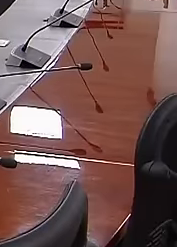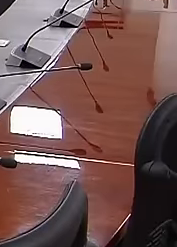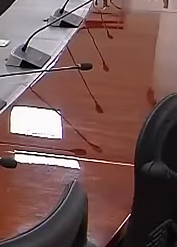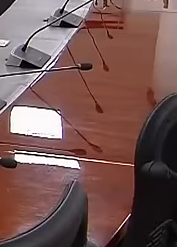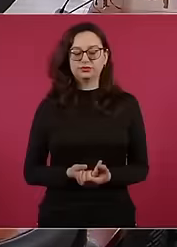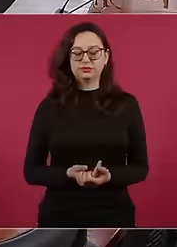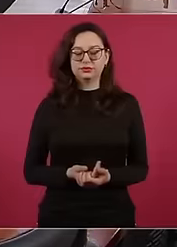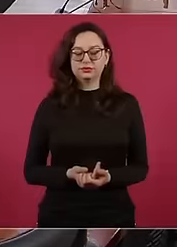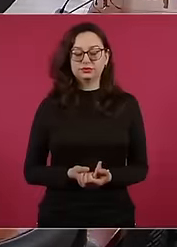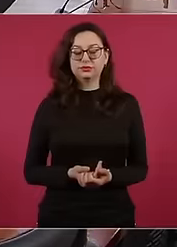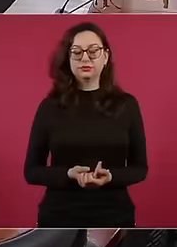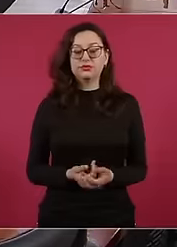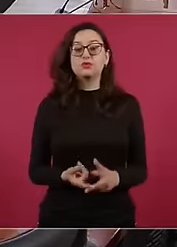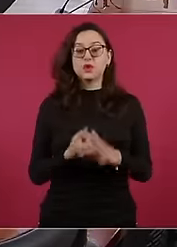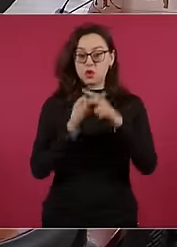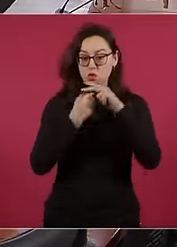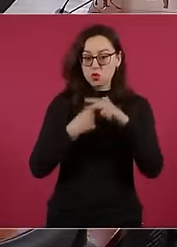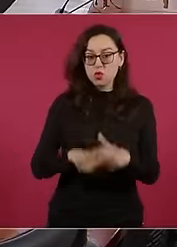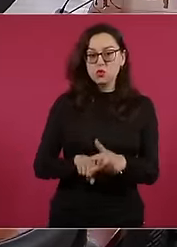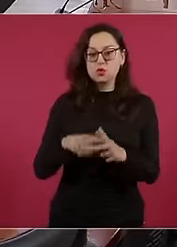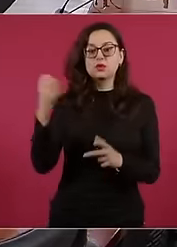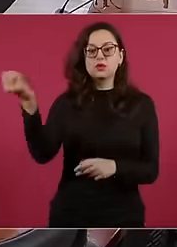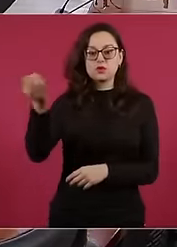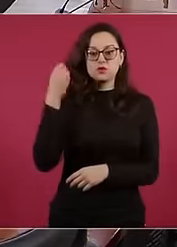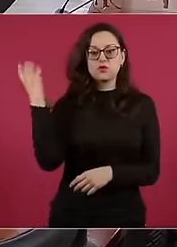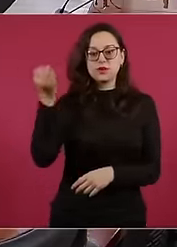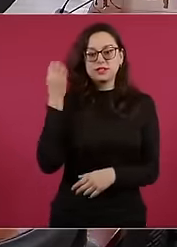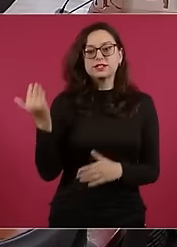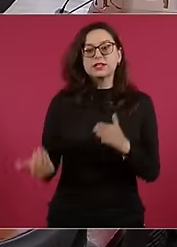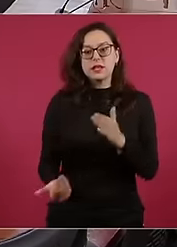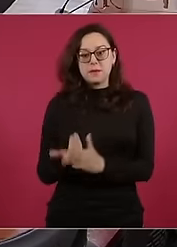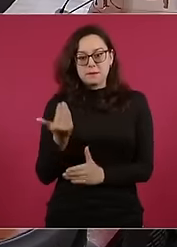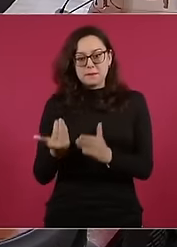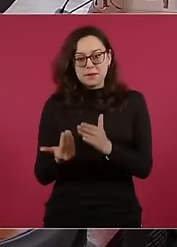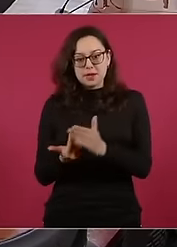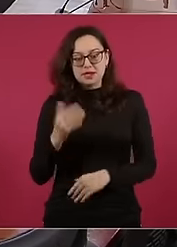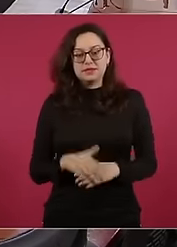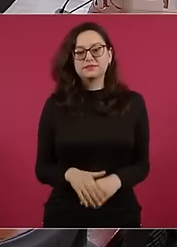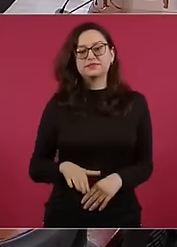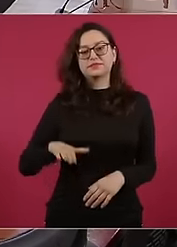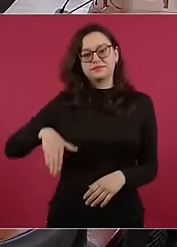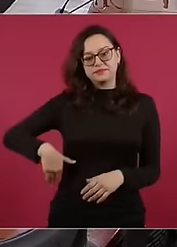que es el equivalente a la primera fila,